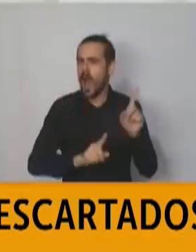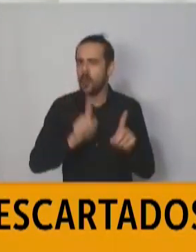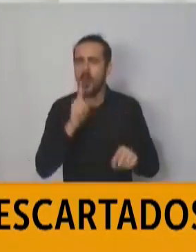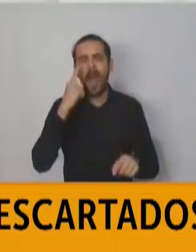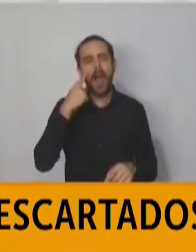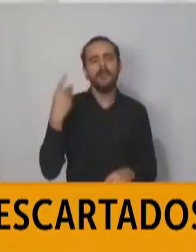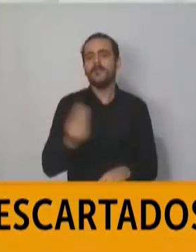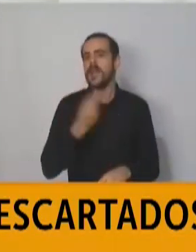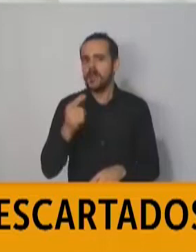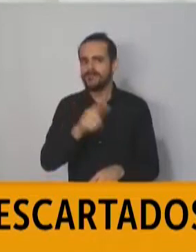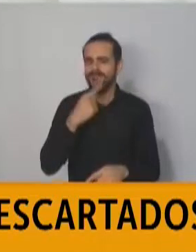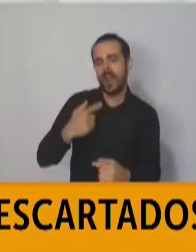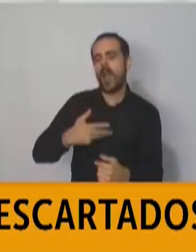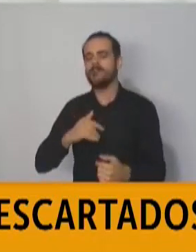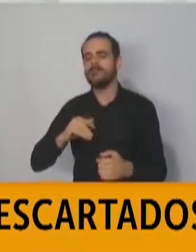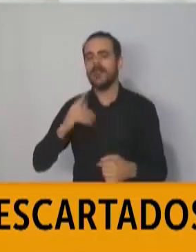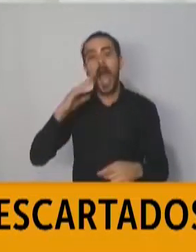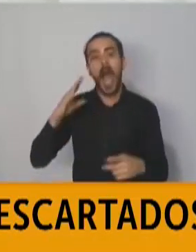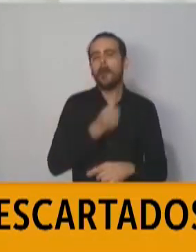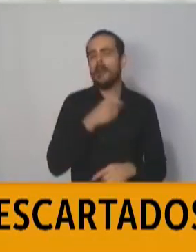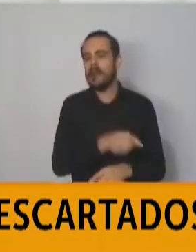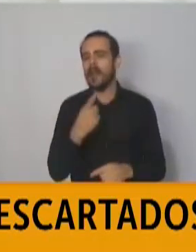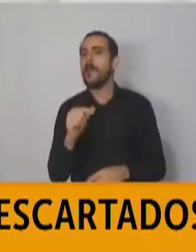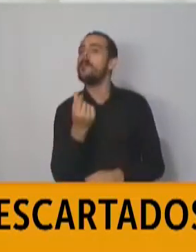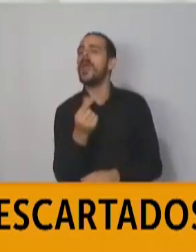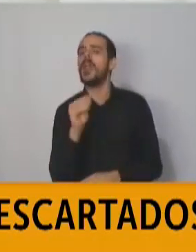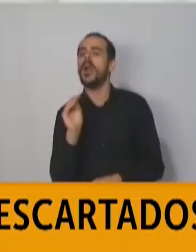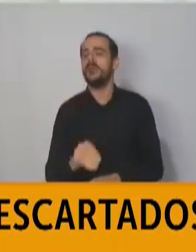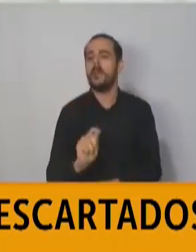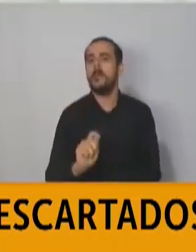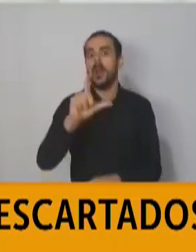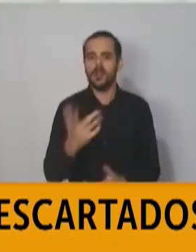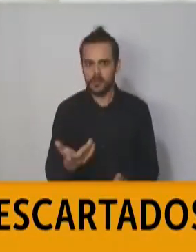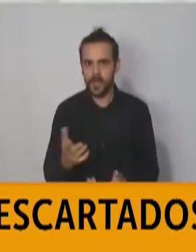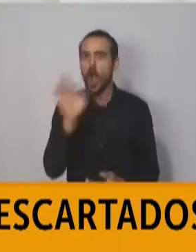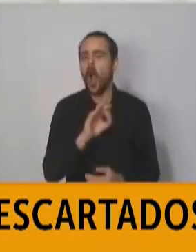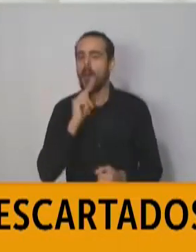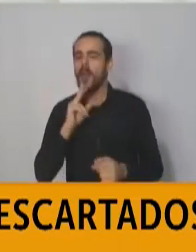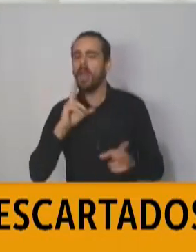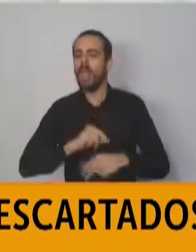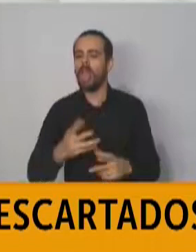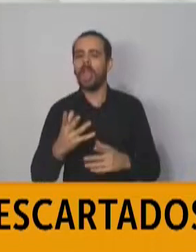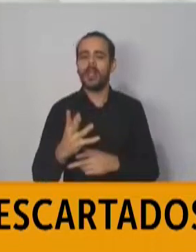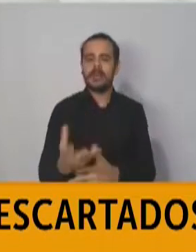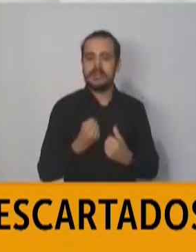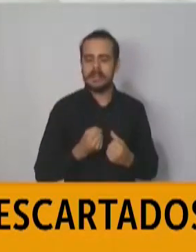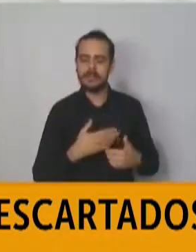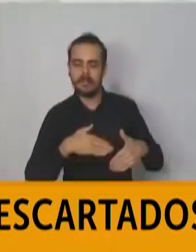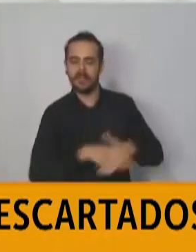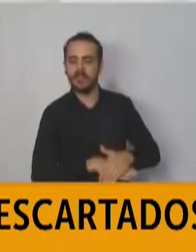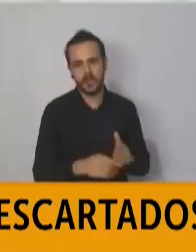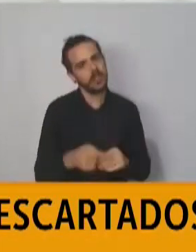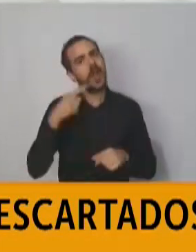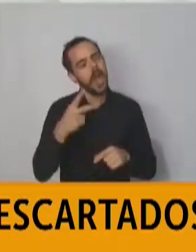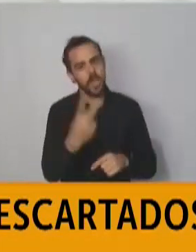necesidades de nuestros enterrianos. Para que no falte mercadería y para que no haya abuso de precios. En esto estamos haciendo un control